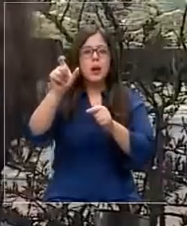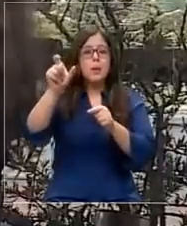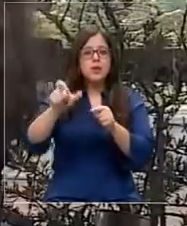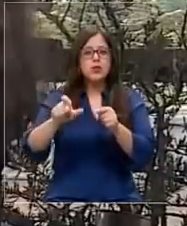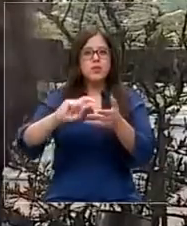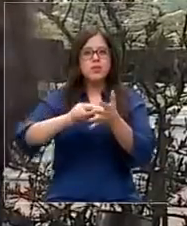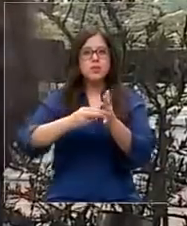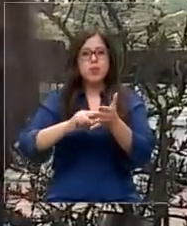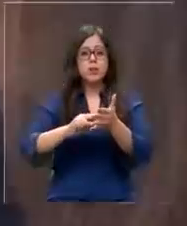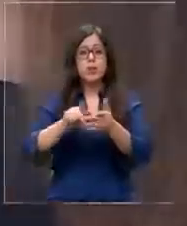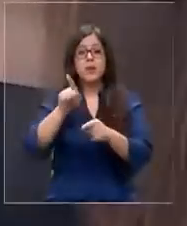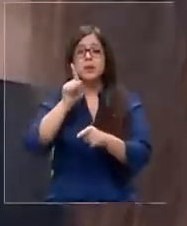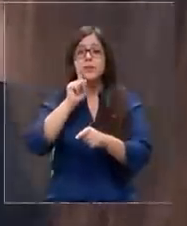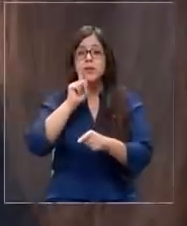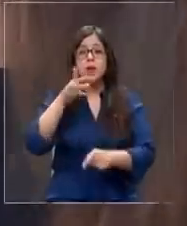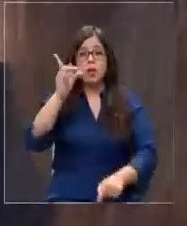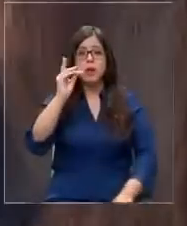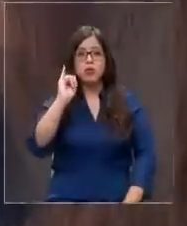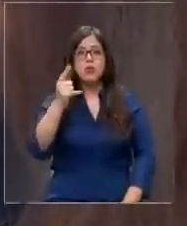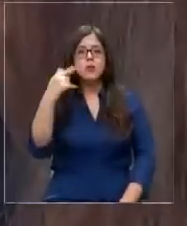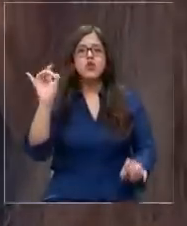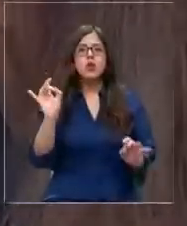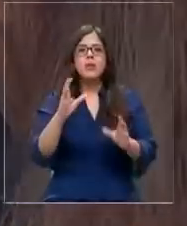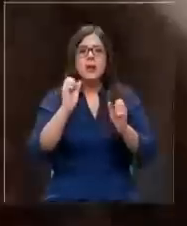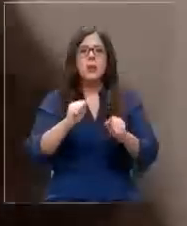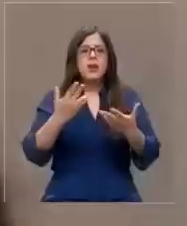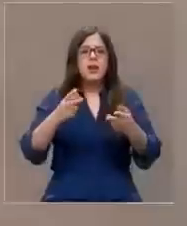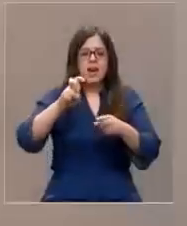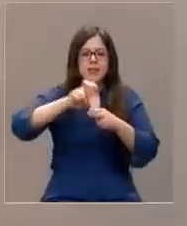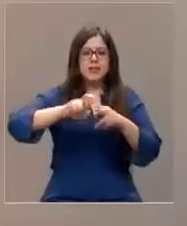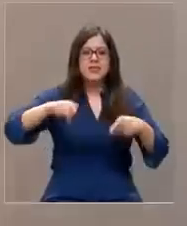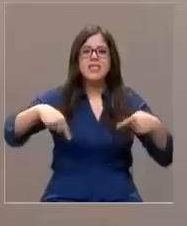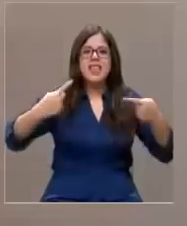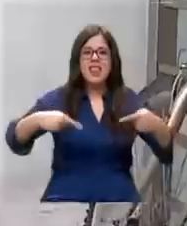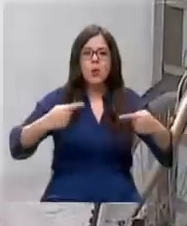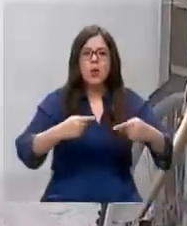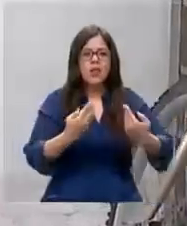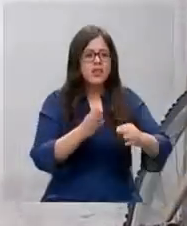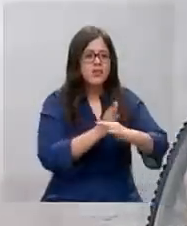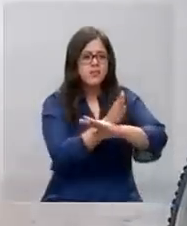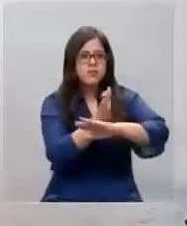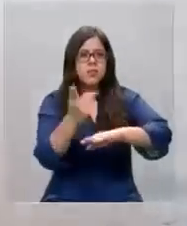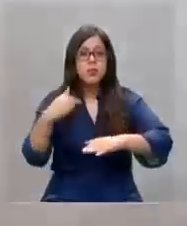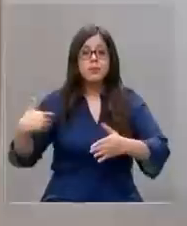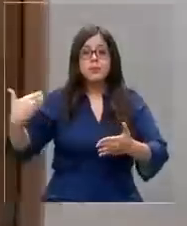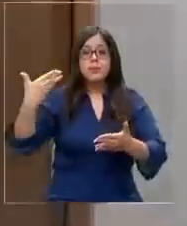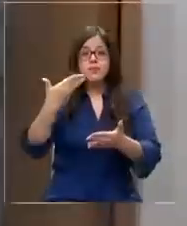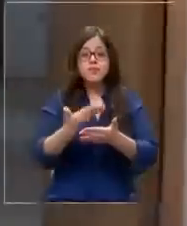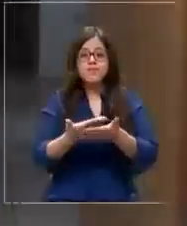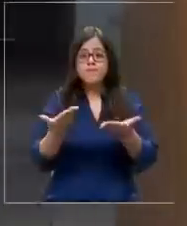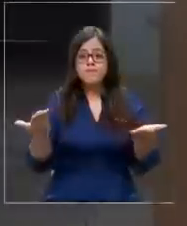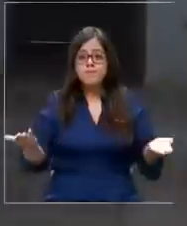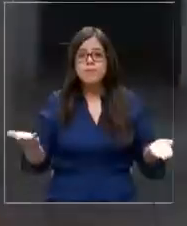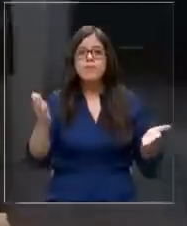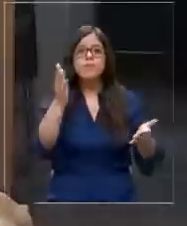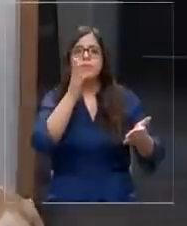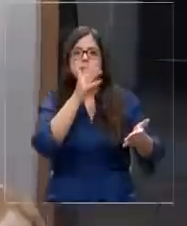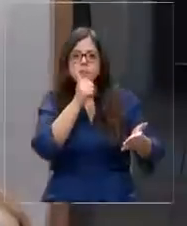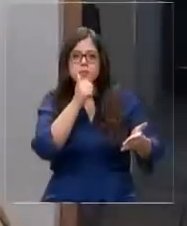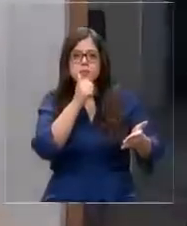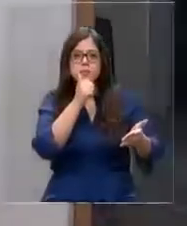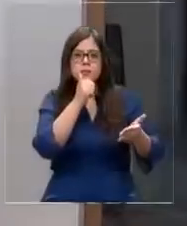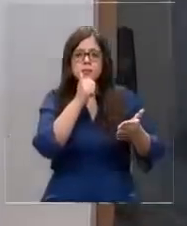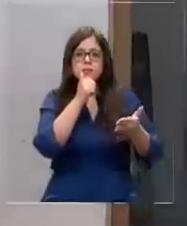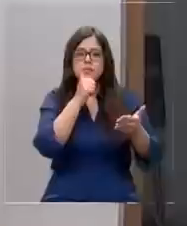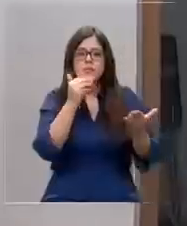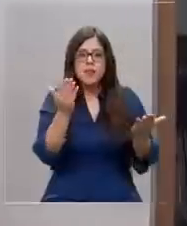discapacidad y solo puede desplazarse en silla de ruedas. El problema es que durante todo este tiempo ha quedado prácticamente encerrada,